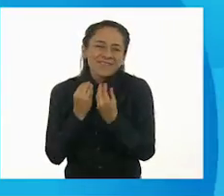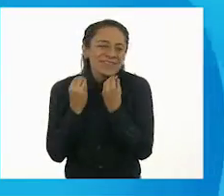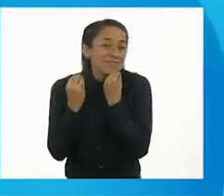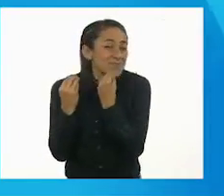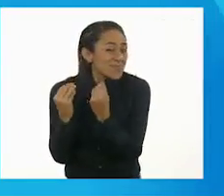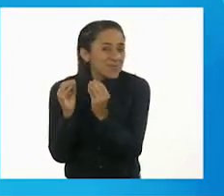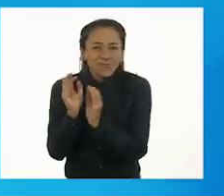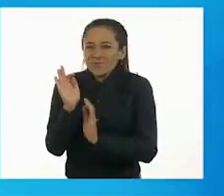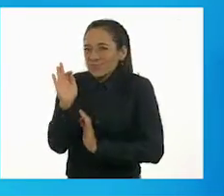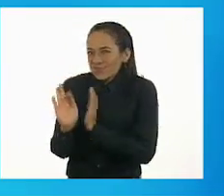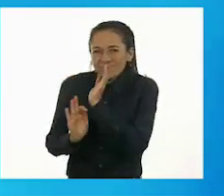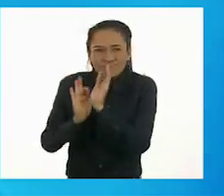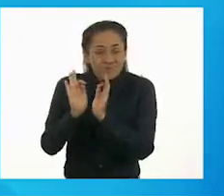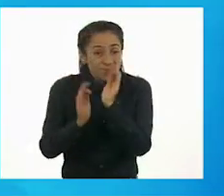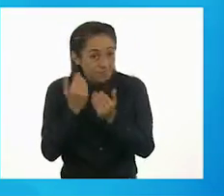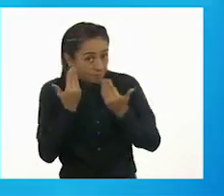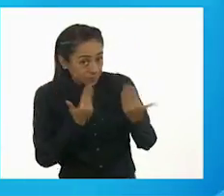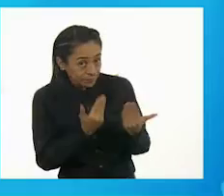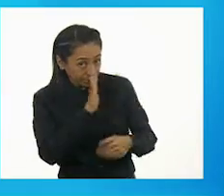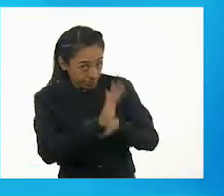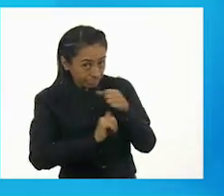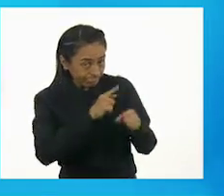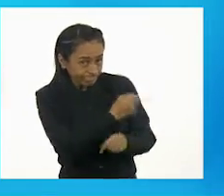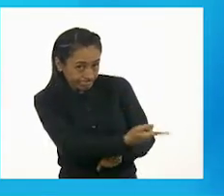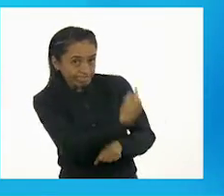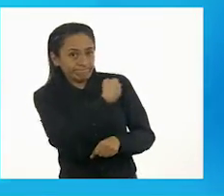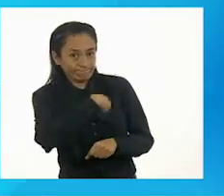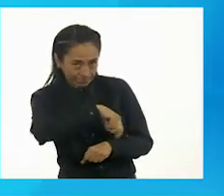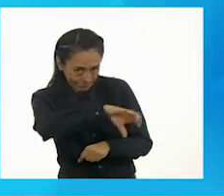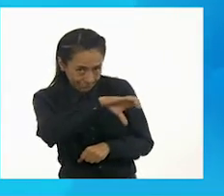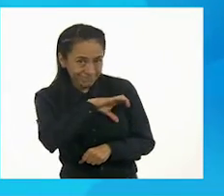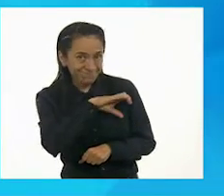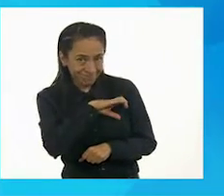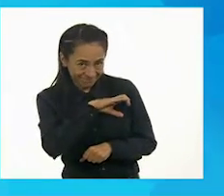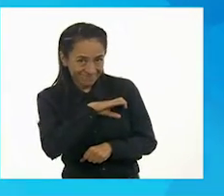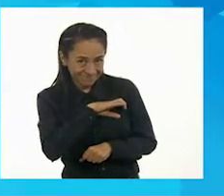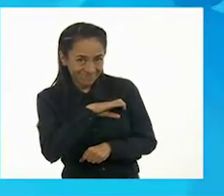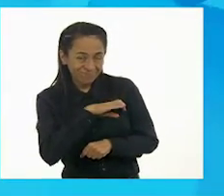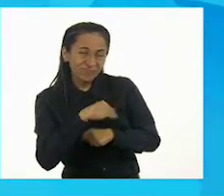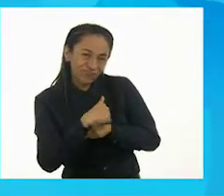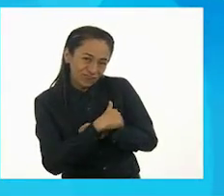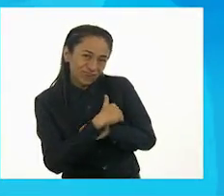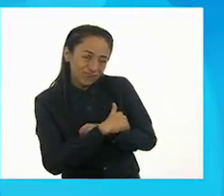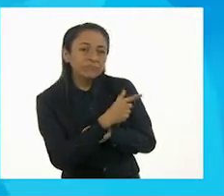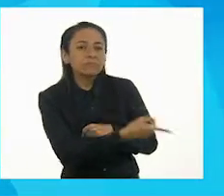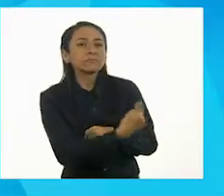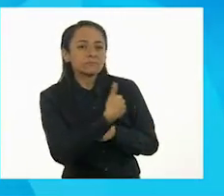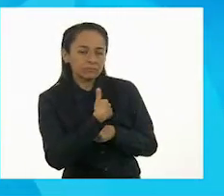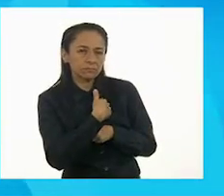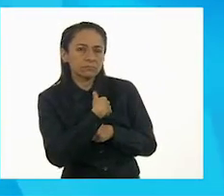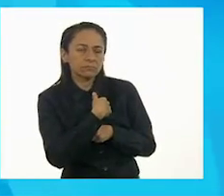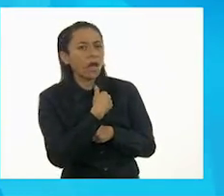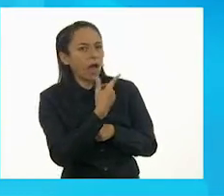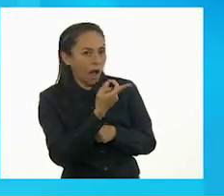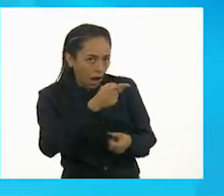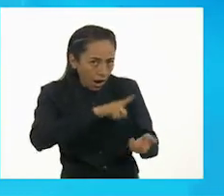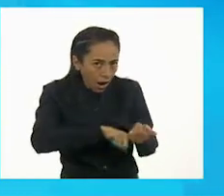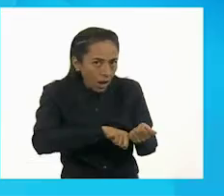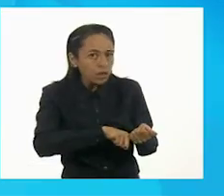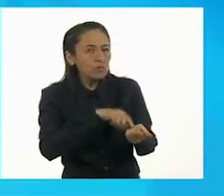animal que, además de ser cariñoso conmigo, cuido mucho porque consumo sus derivados.